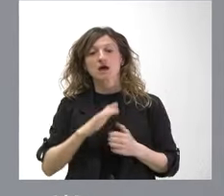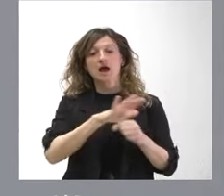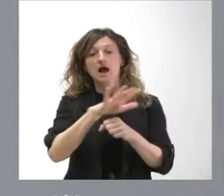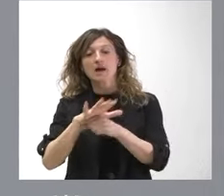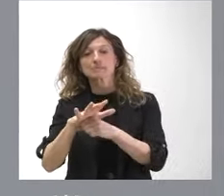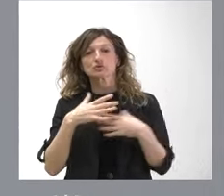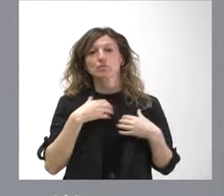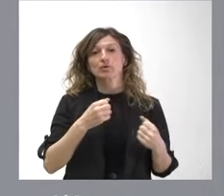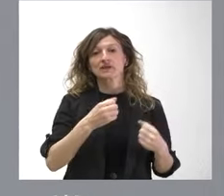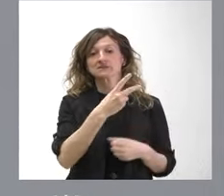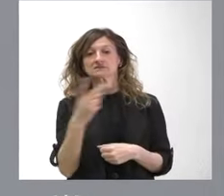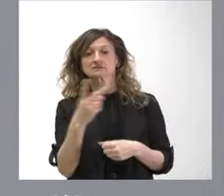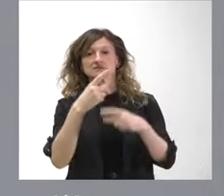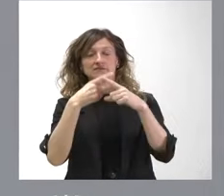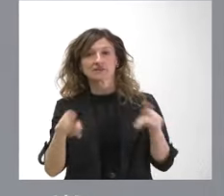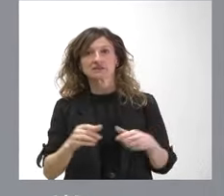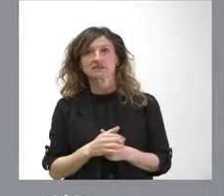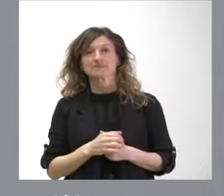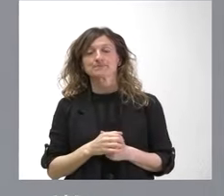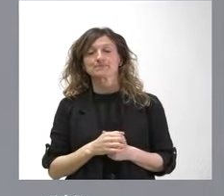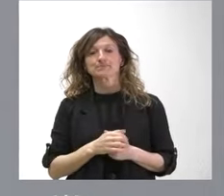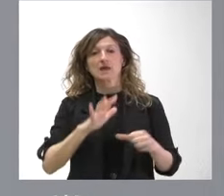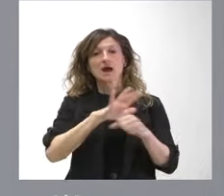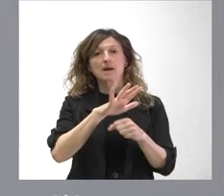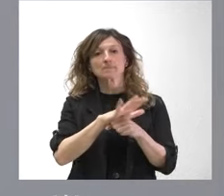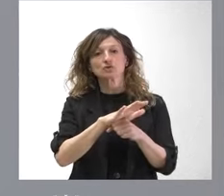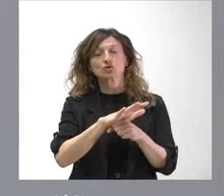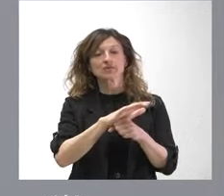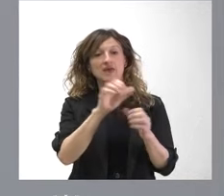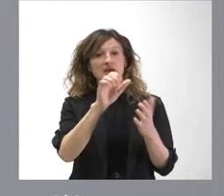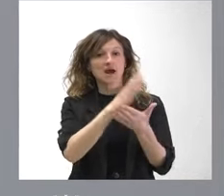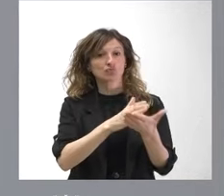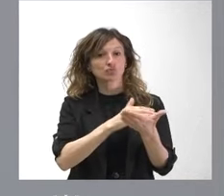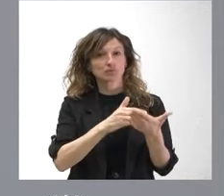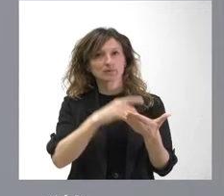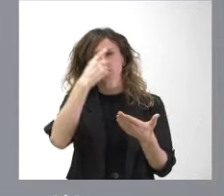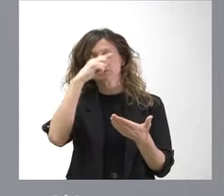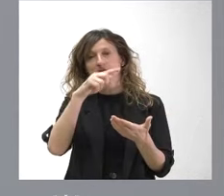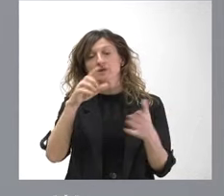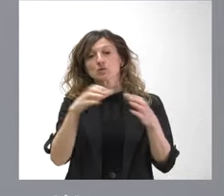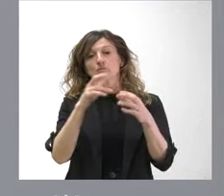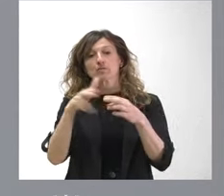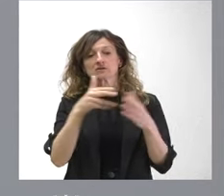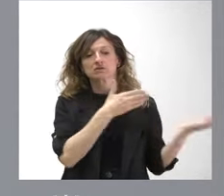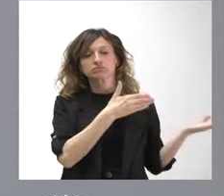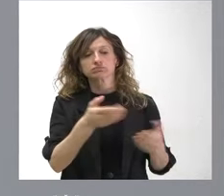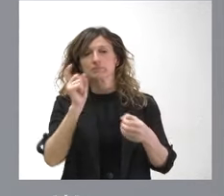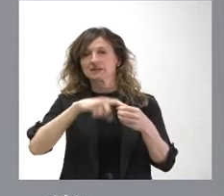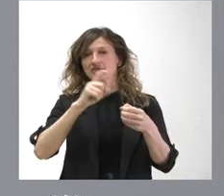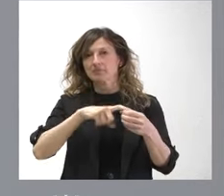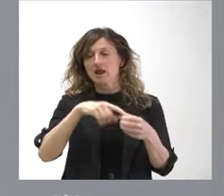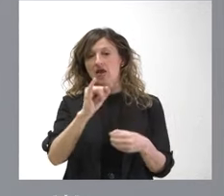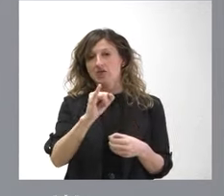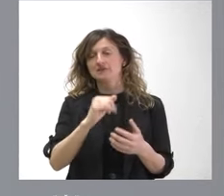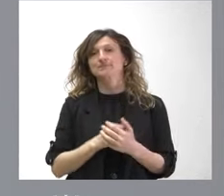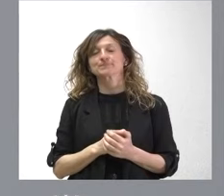dos poderes distintos en el ámbito del Parlamento Autonómico saben ustedes que hay una invitación a todos los grupos políticos a participar en este ámbito es el